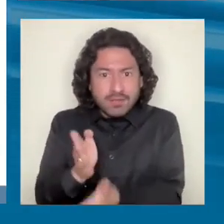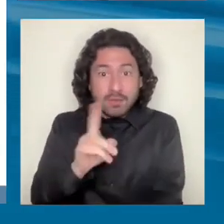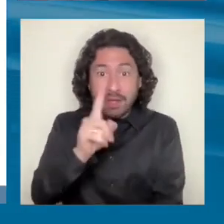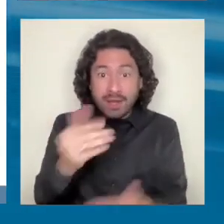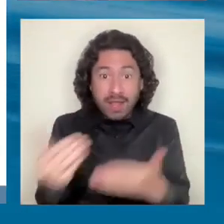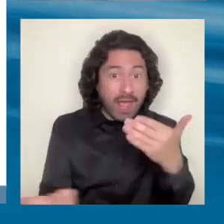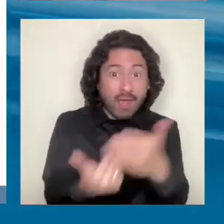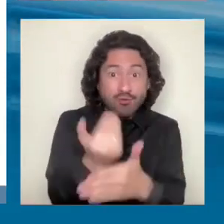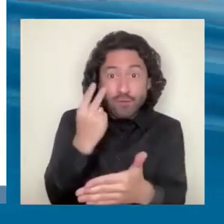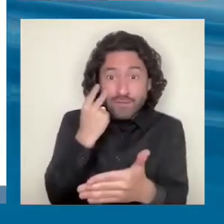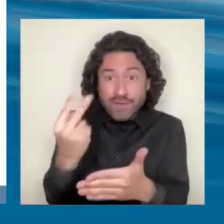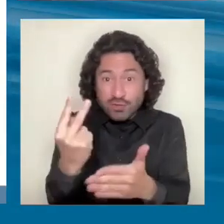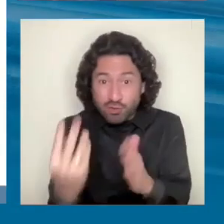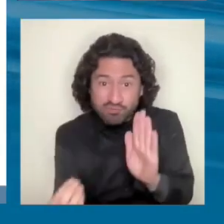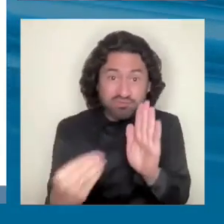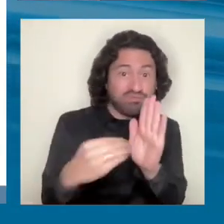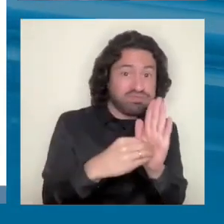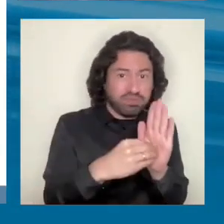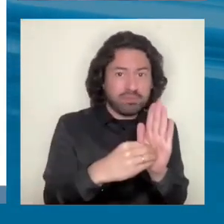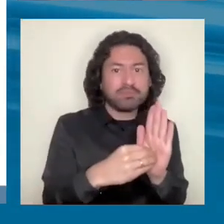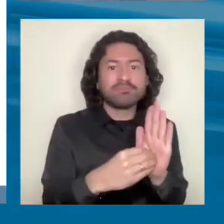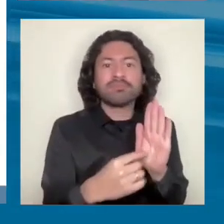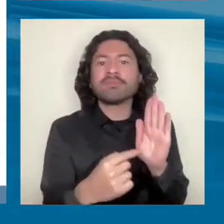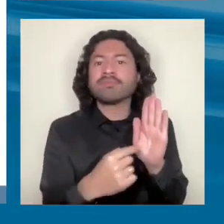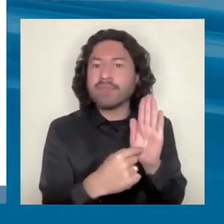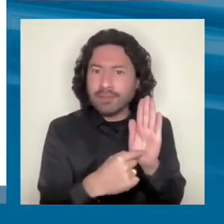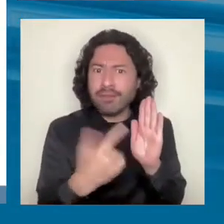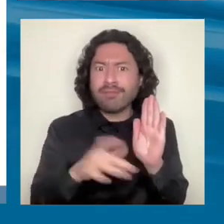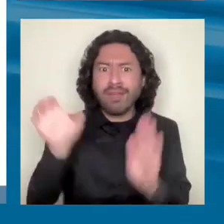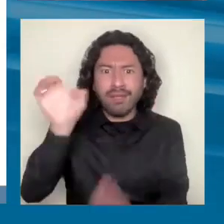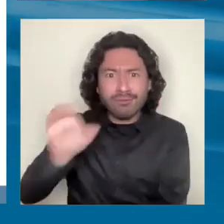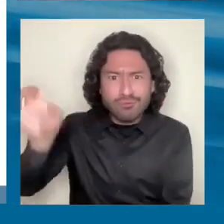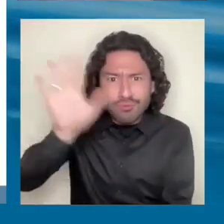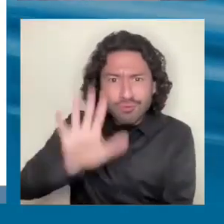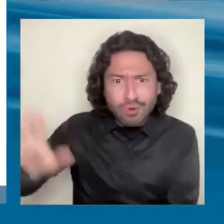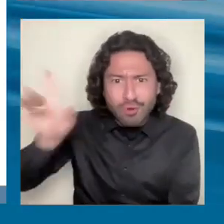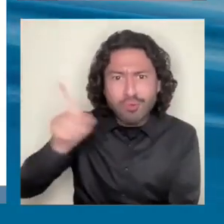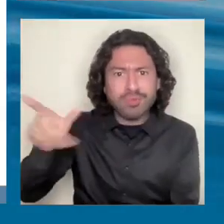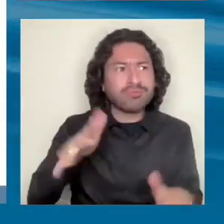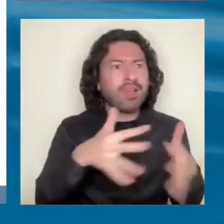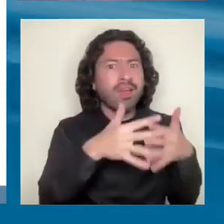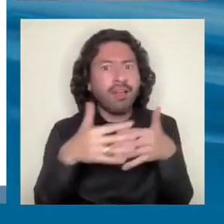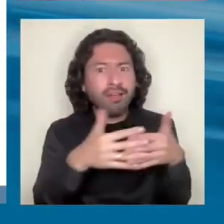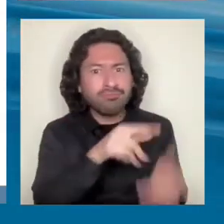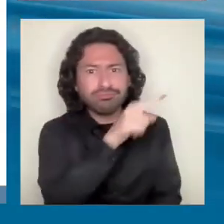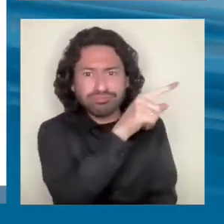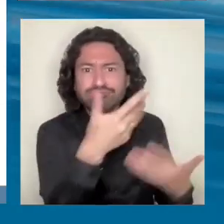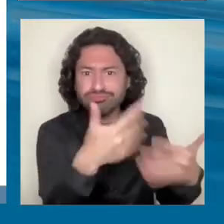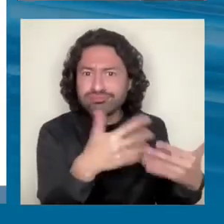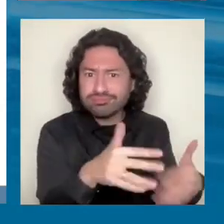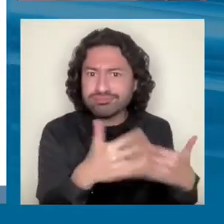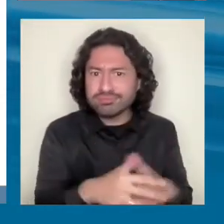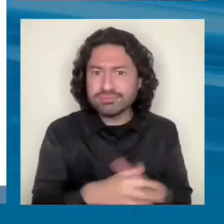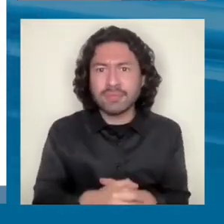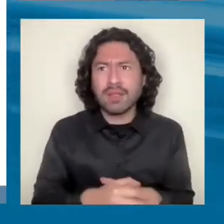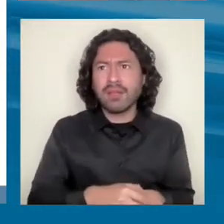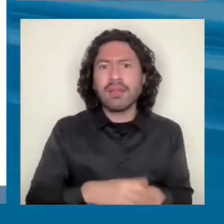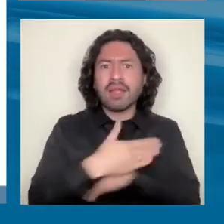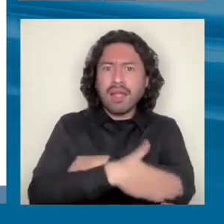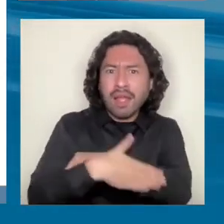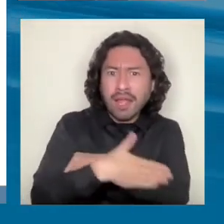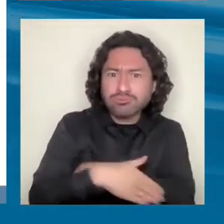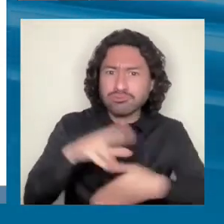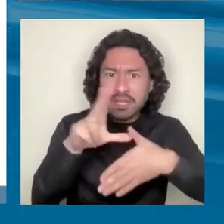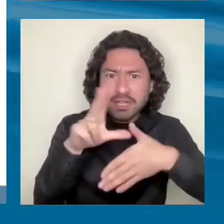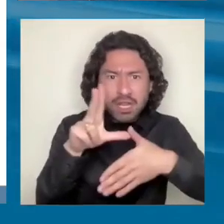de políticas de desarrollo productivo, las ha venido aplicando Europa, las ha venido aplicando Estados Unidos incluso, las ha venido aplicando varios países de América